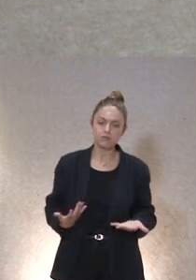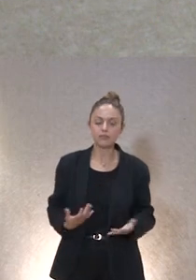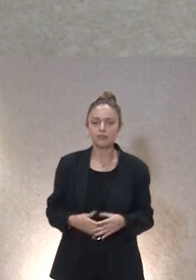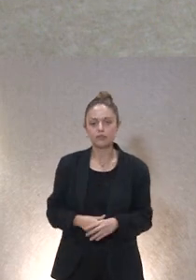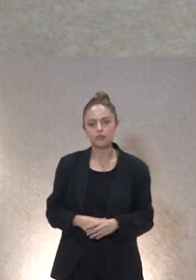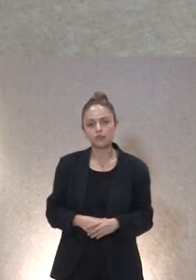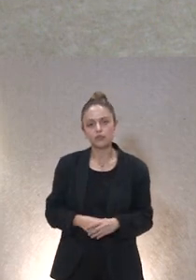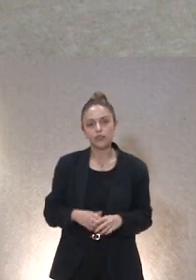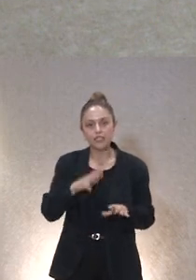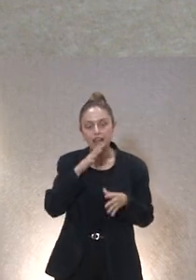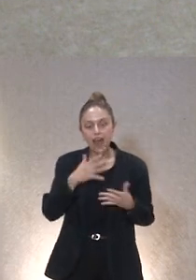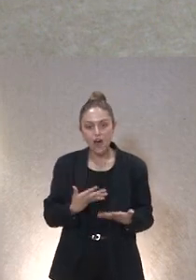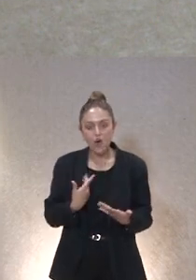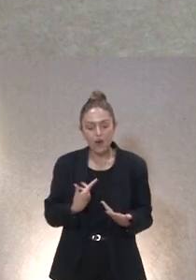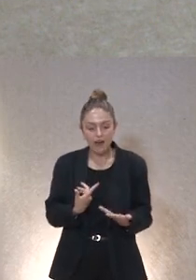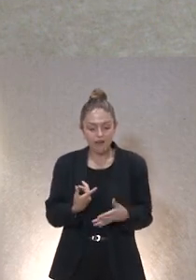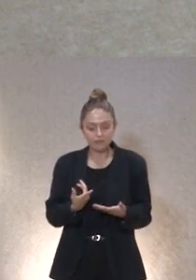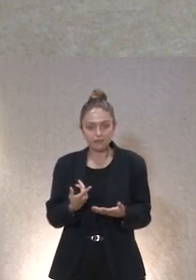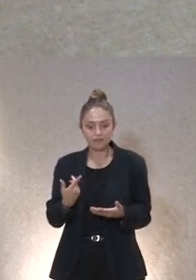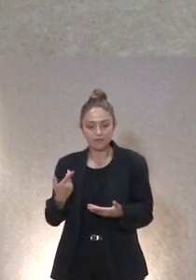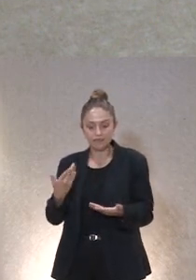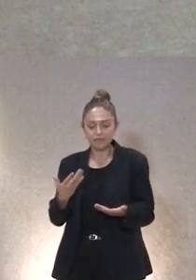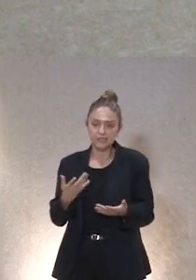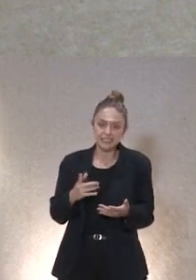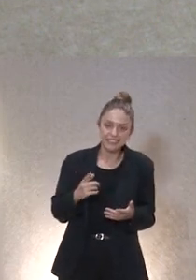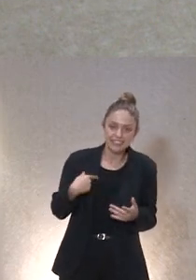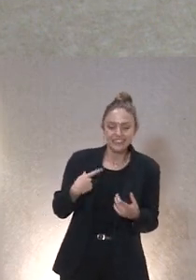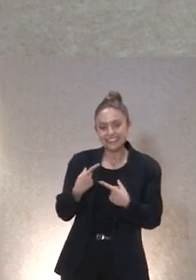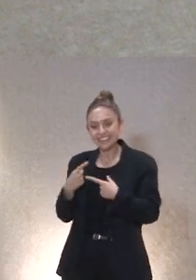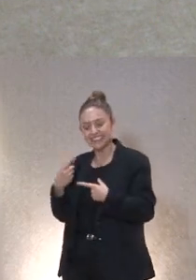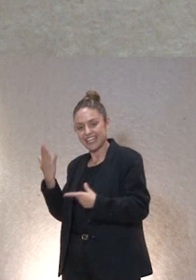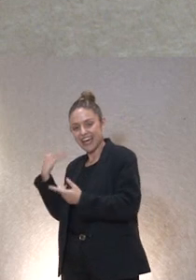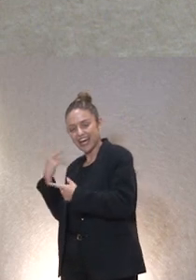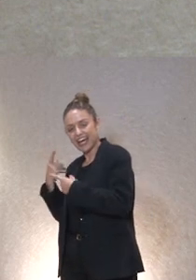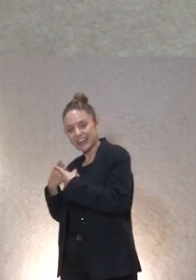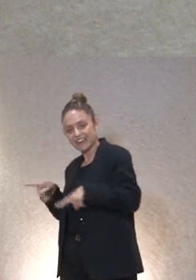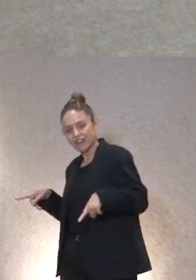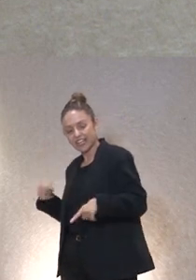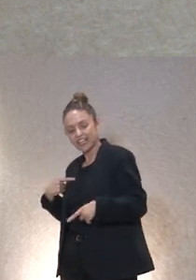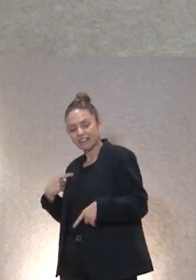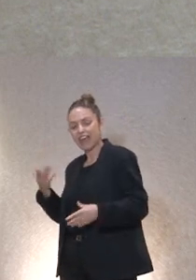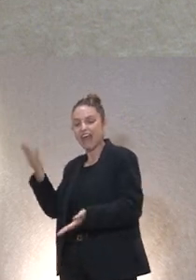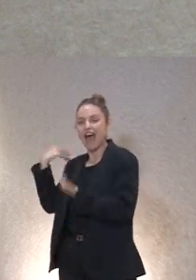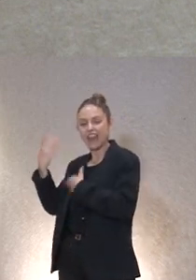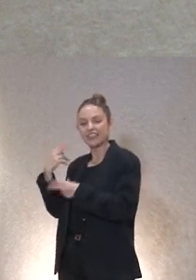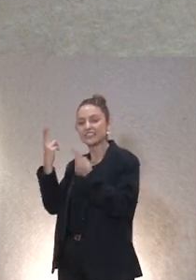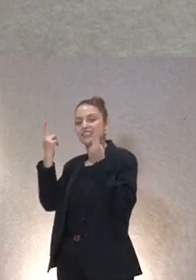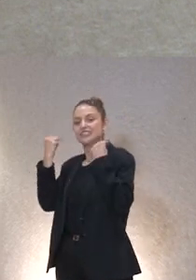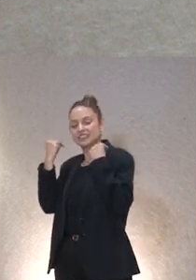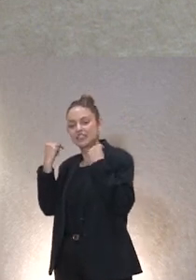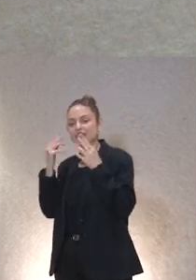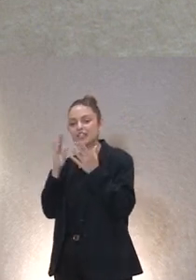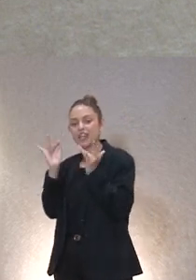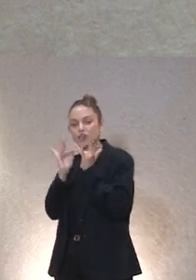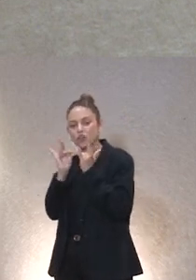y ahora no son los tiempos pero en otros tiempos anteriores sí que había muchas pautas de sumisión en cuanto al tratamiento y en cuanto a la